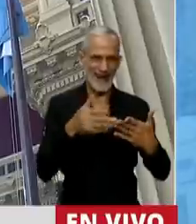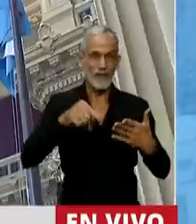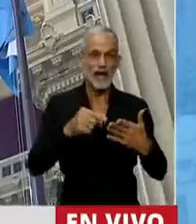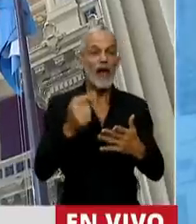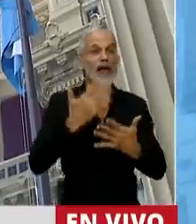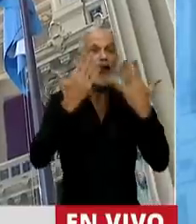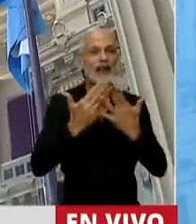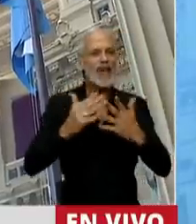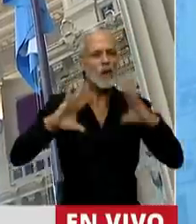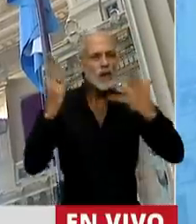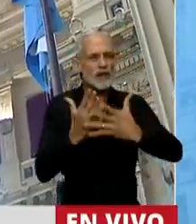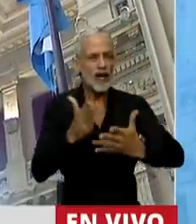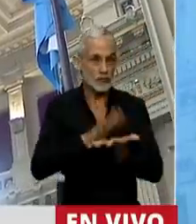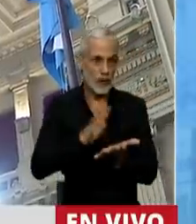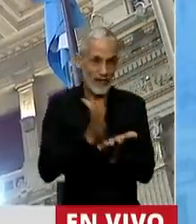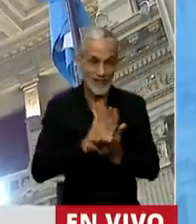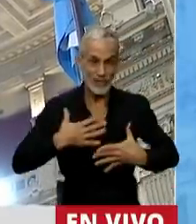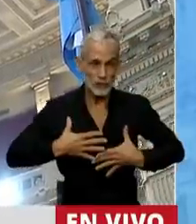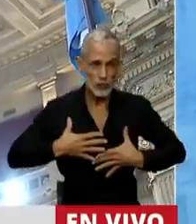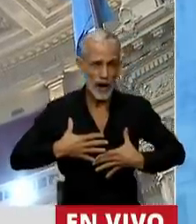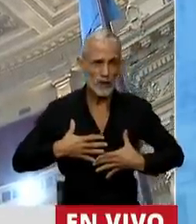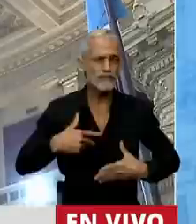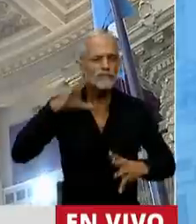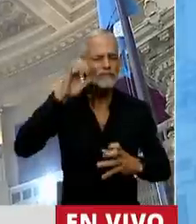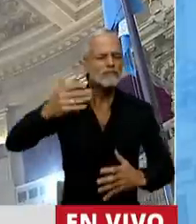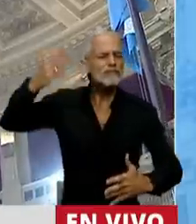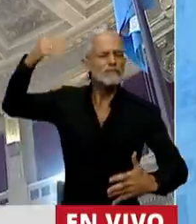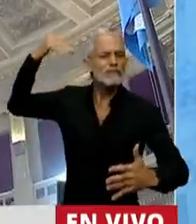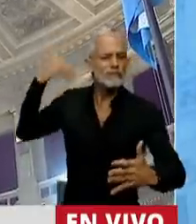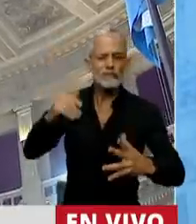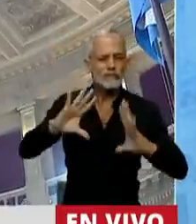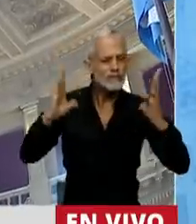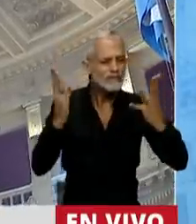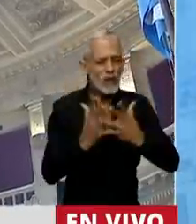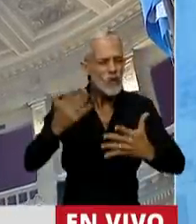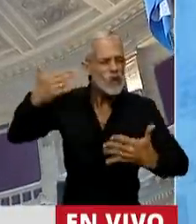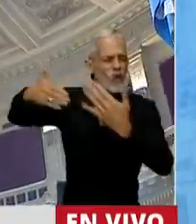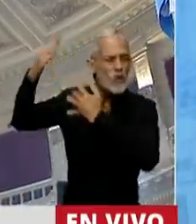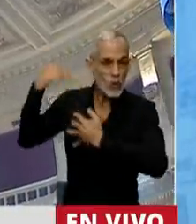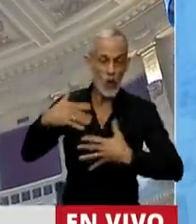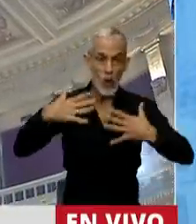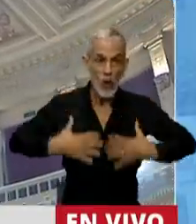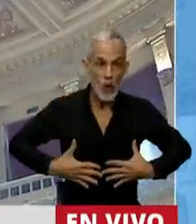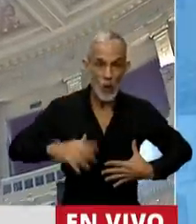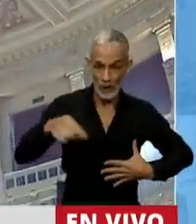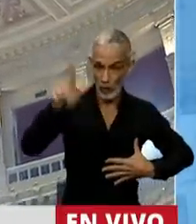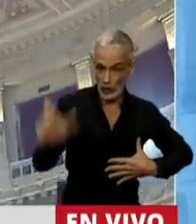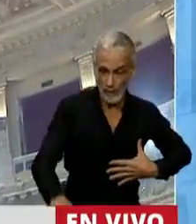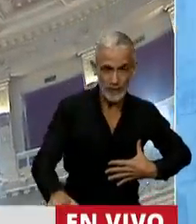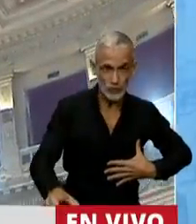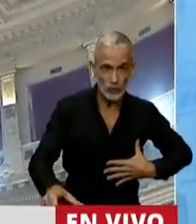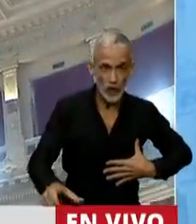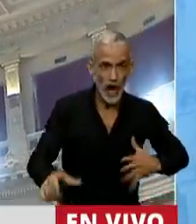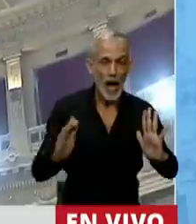de los Derechos Humanos debemos recordar que hace muchos años como humanidad acordamos que el cuerpo de otro ser humano